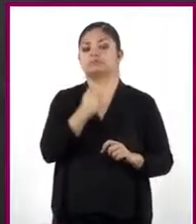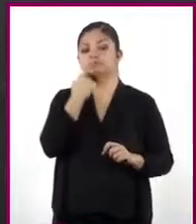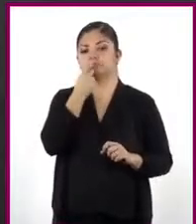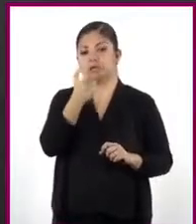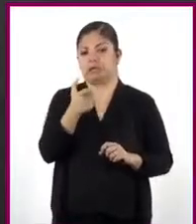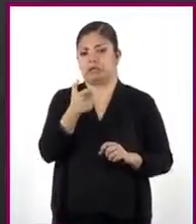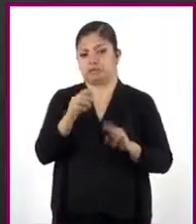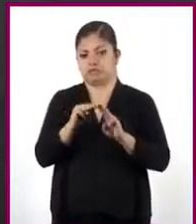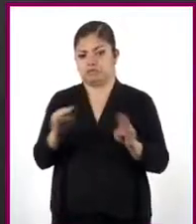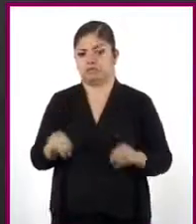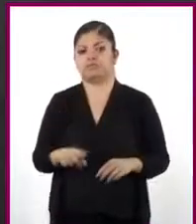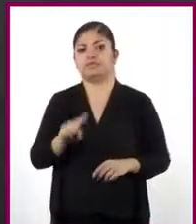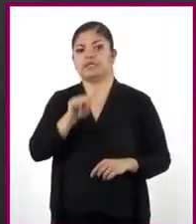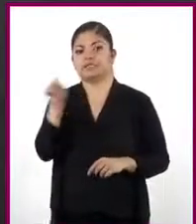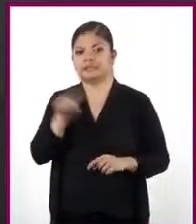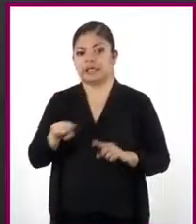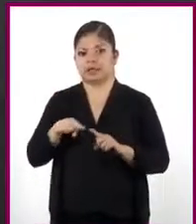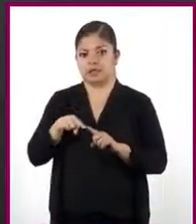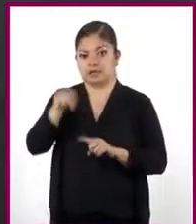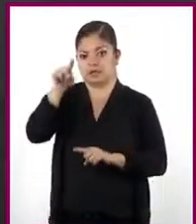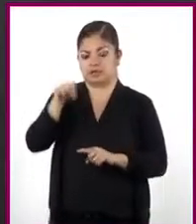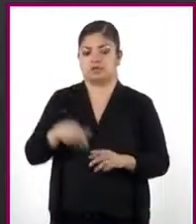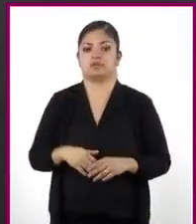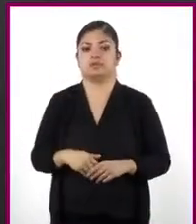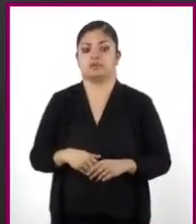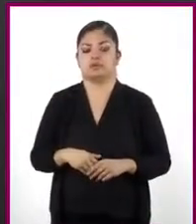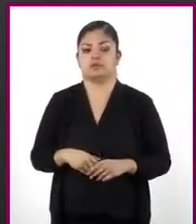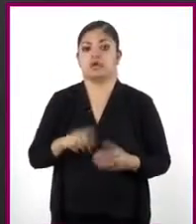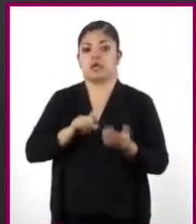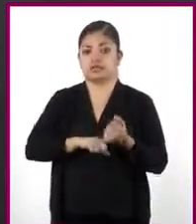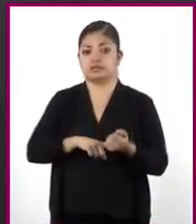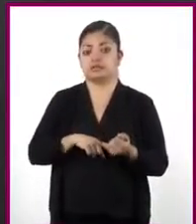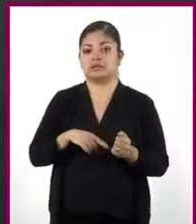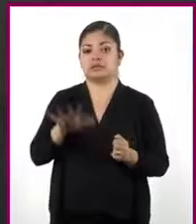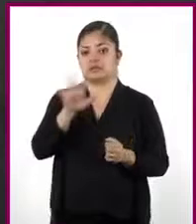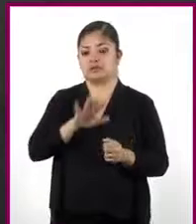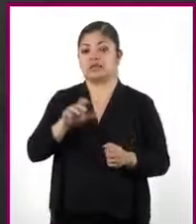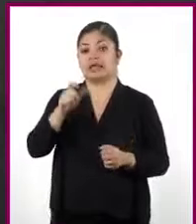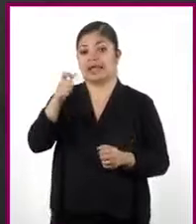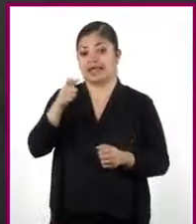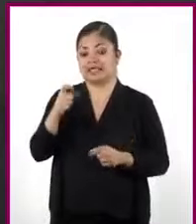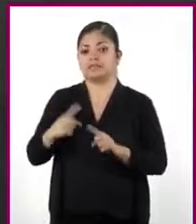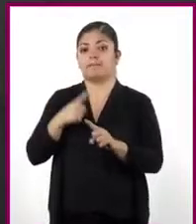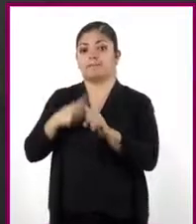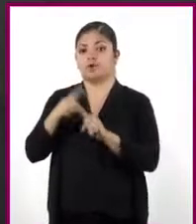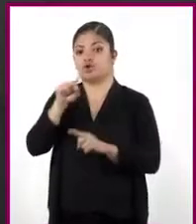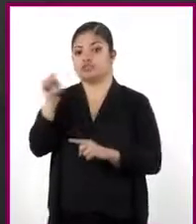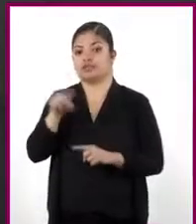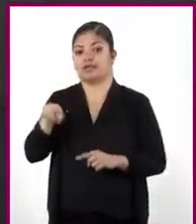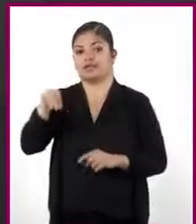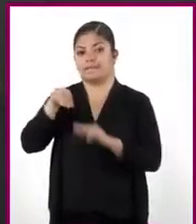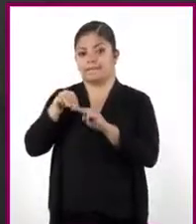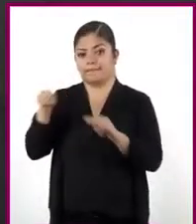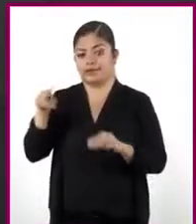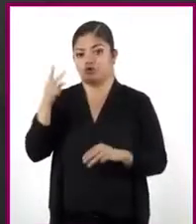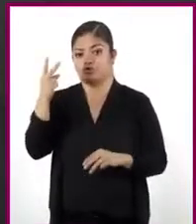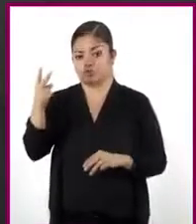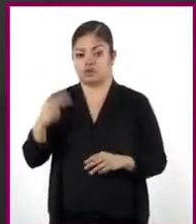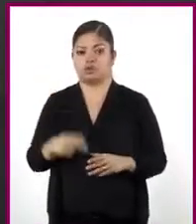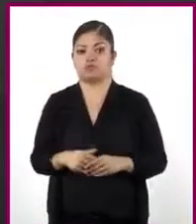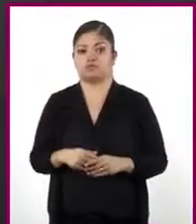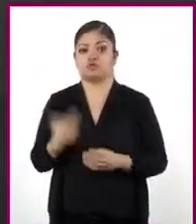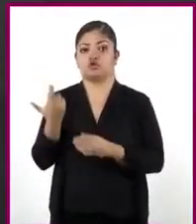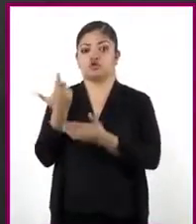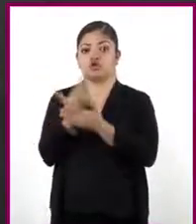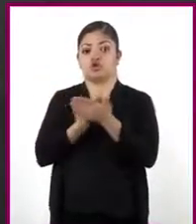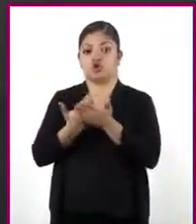Y altura, Z metros. El área sería X por Z metros cuadrados. Para el rectángulo